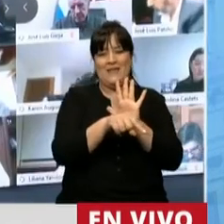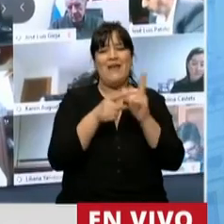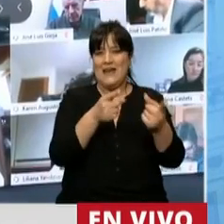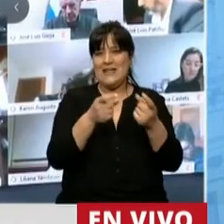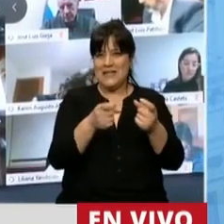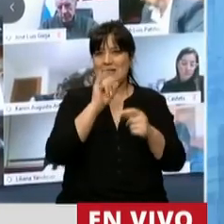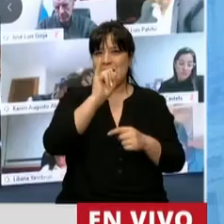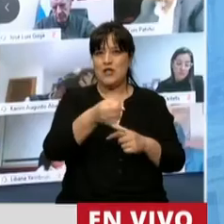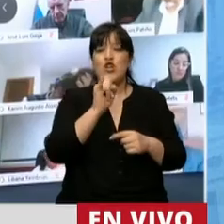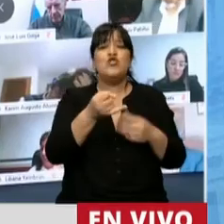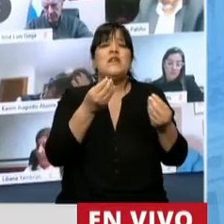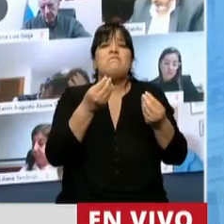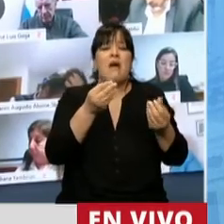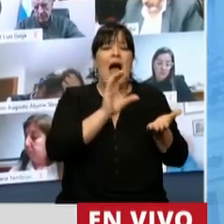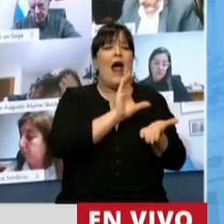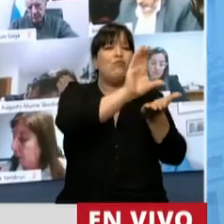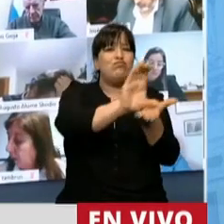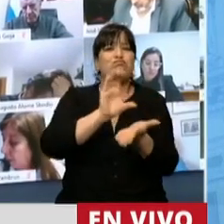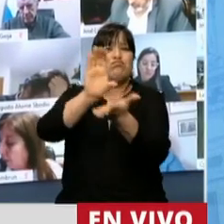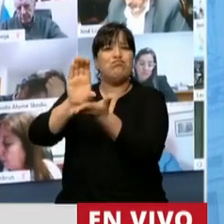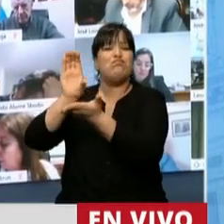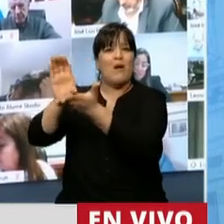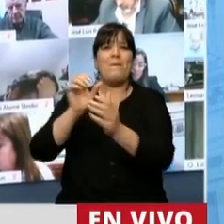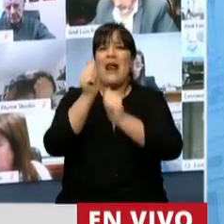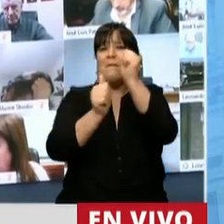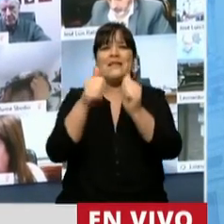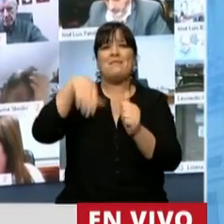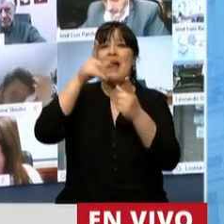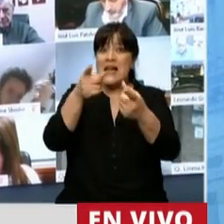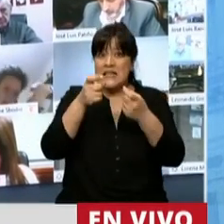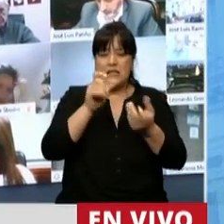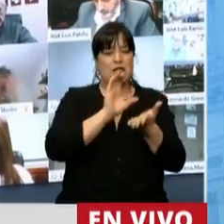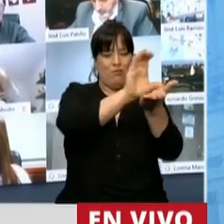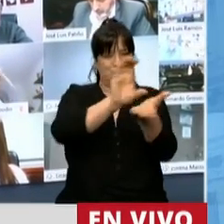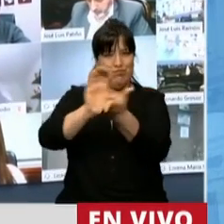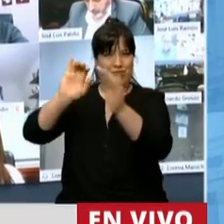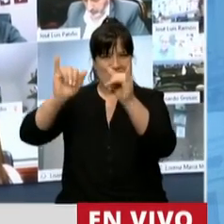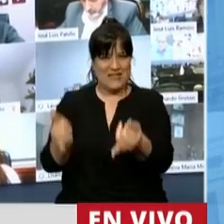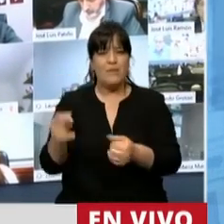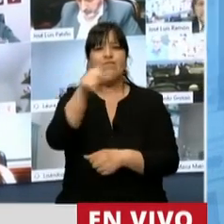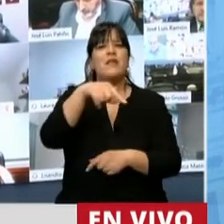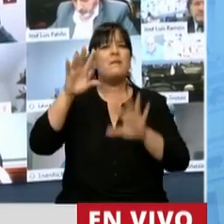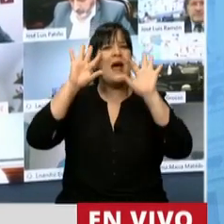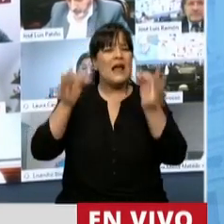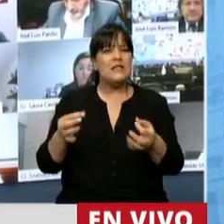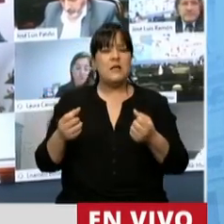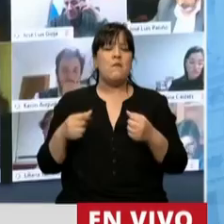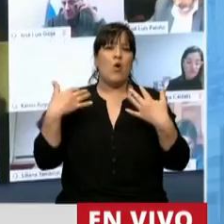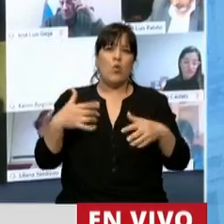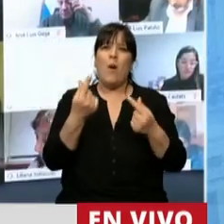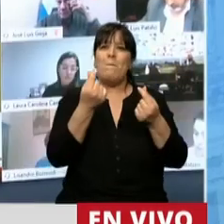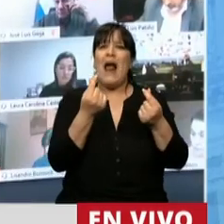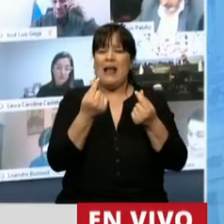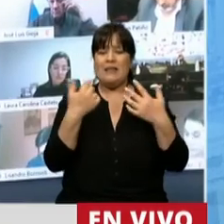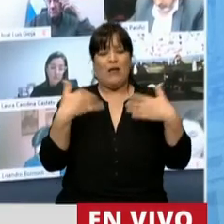hacia aquellas empresas que realmente más lo necesitan. Para que tengamos una idea de la magnitud del esfuerzo fiscal